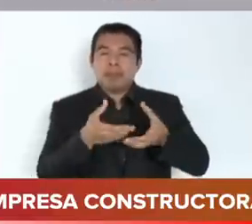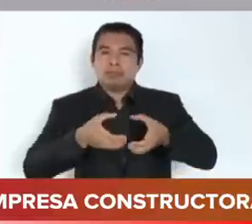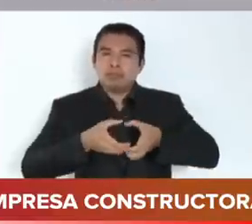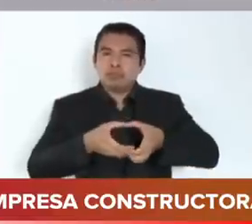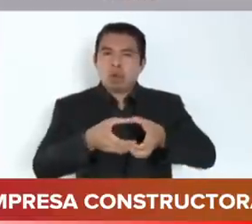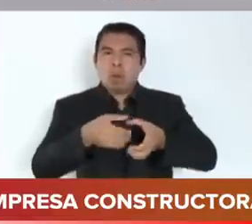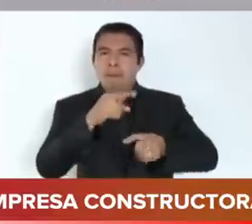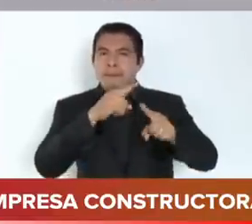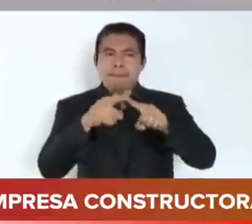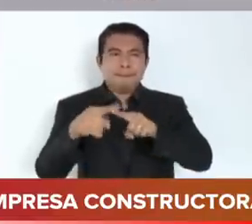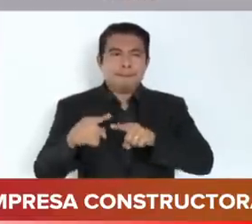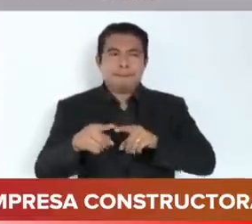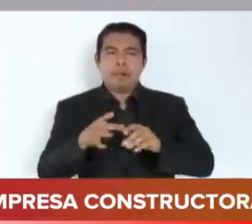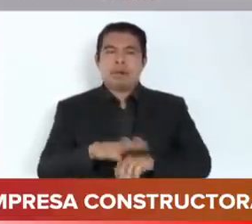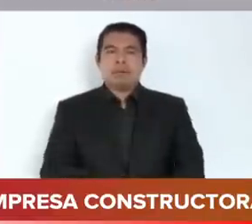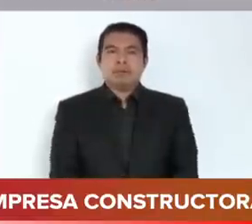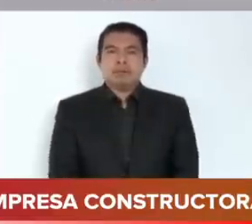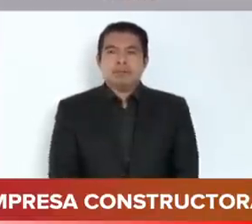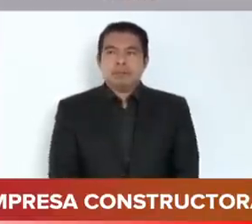escuchó del arquitecto.